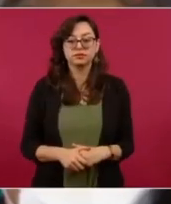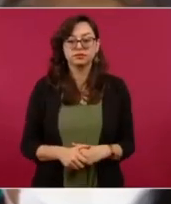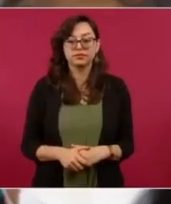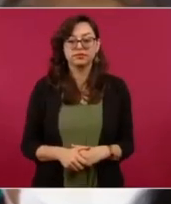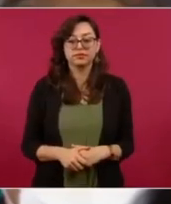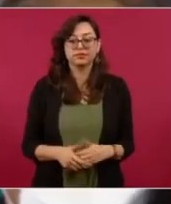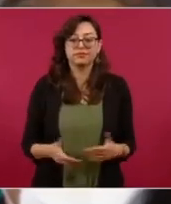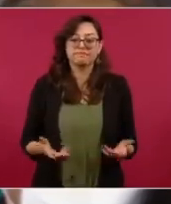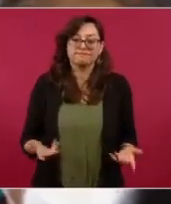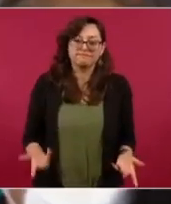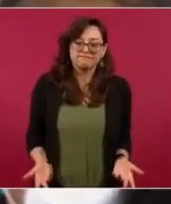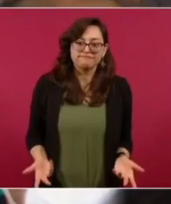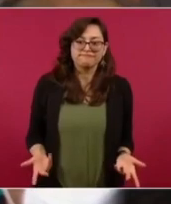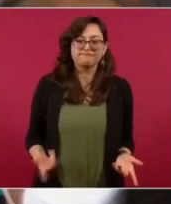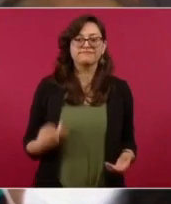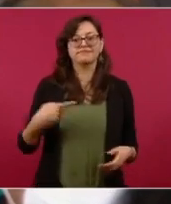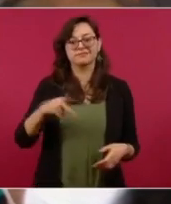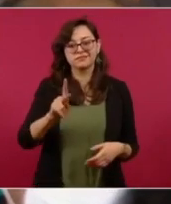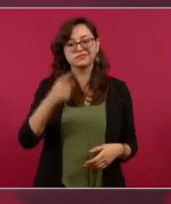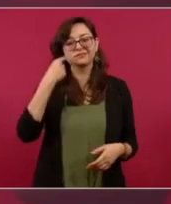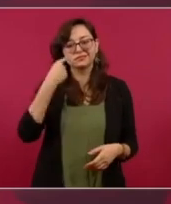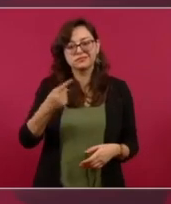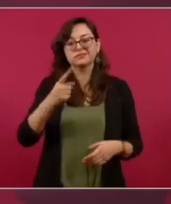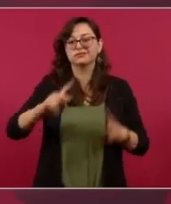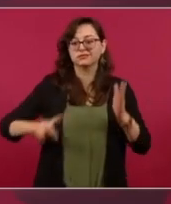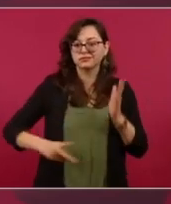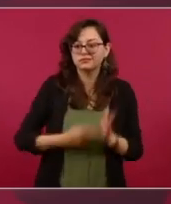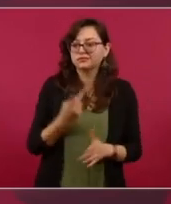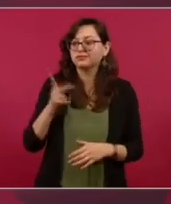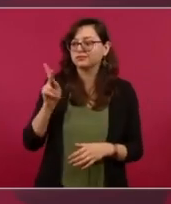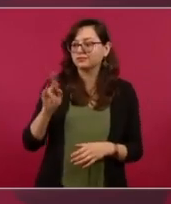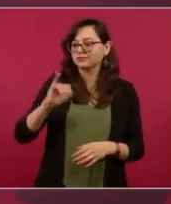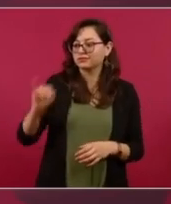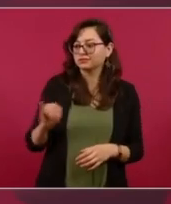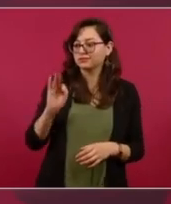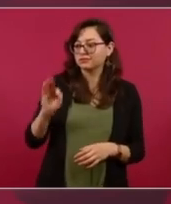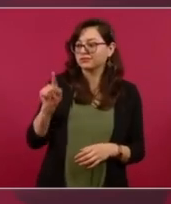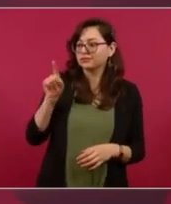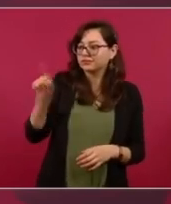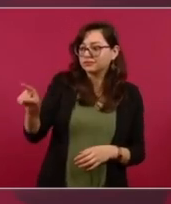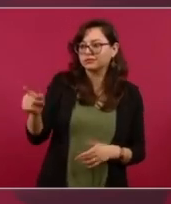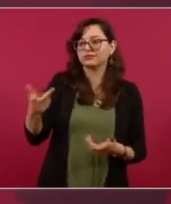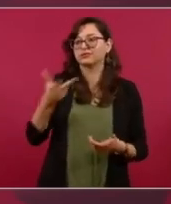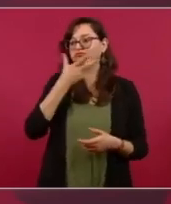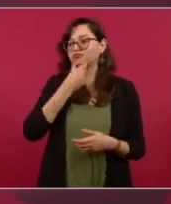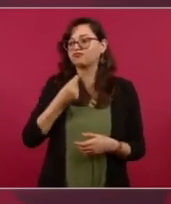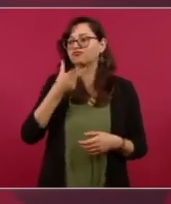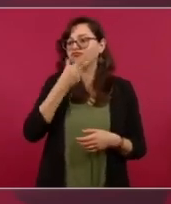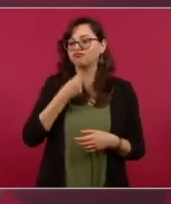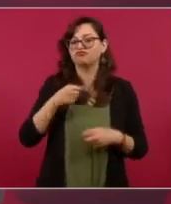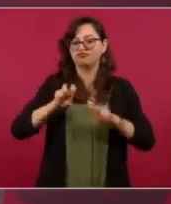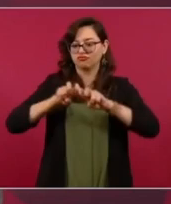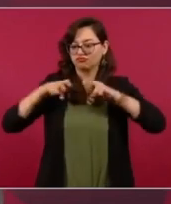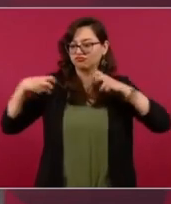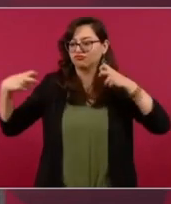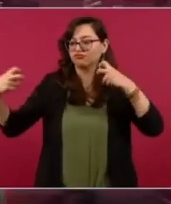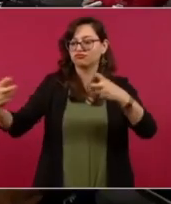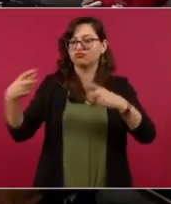los magistrados hoy deberían de pronunciarse los ministros de la Corte